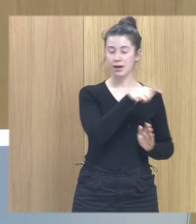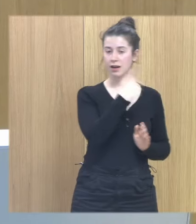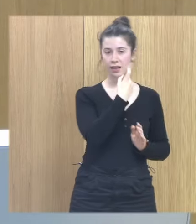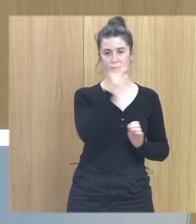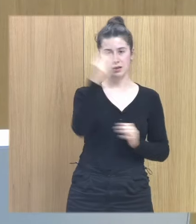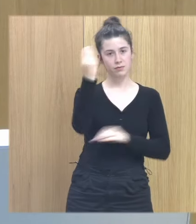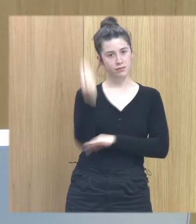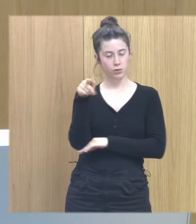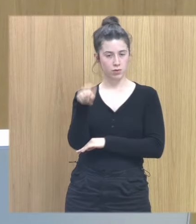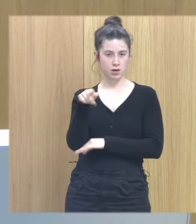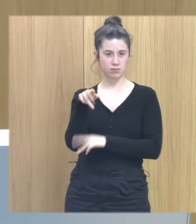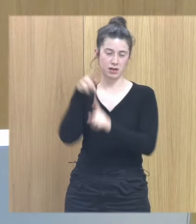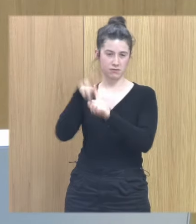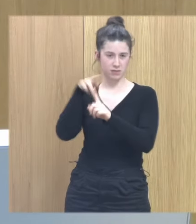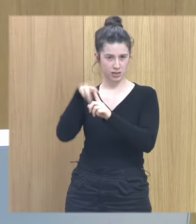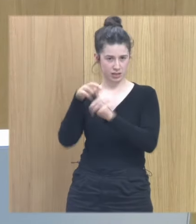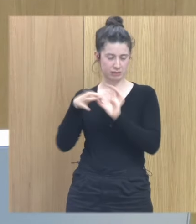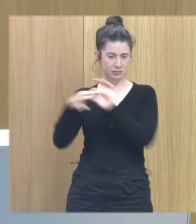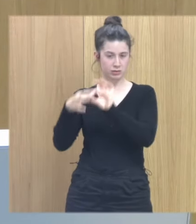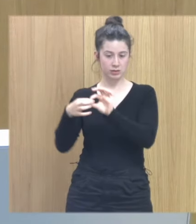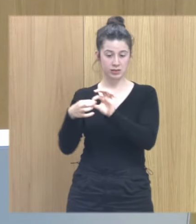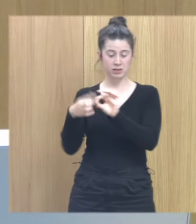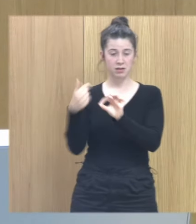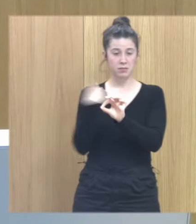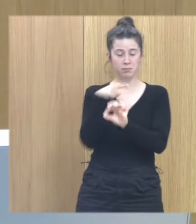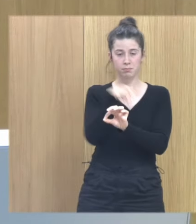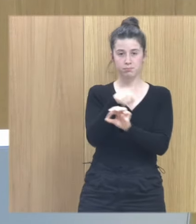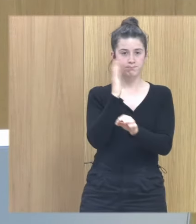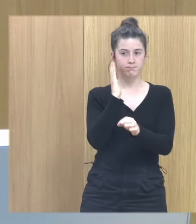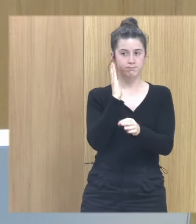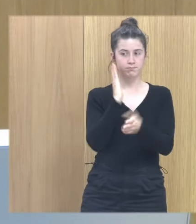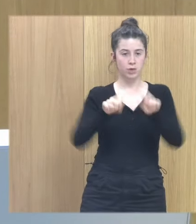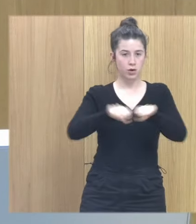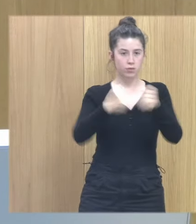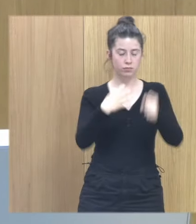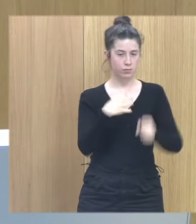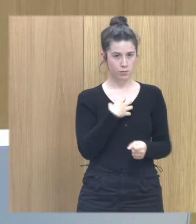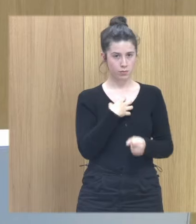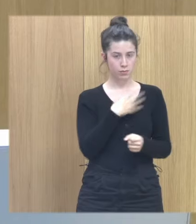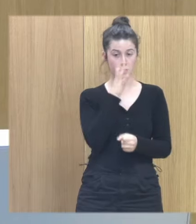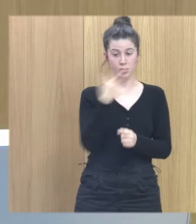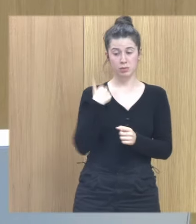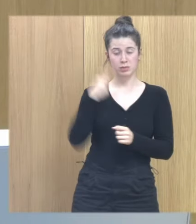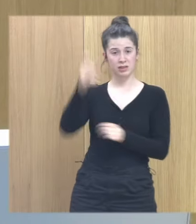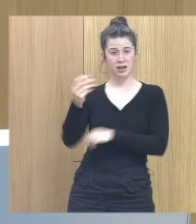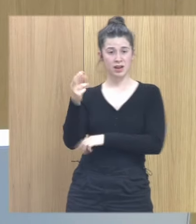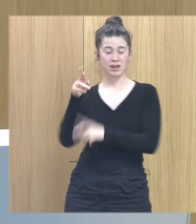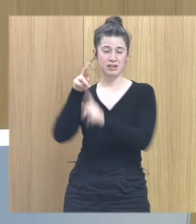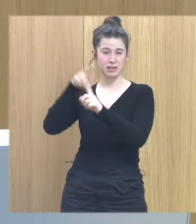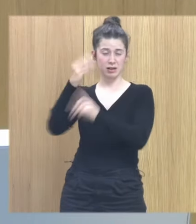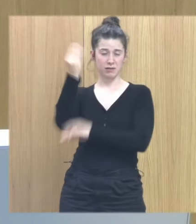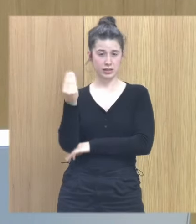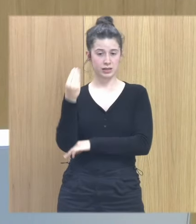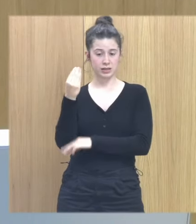yo no voy a ser quien destruya eso porque si voy contra esa figura vincular estoy yendo contra el niño y puedo